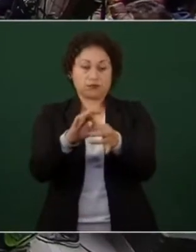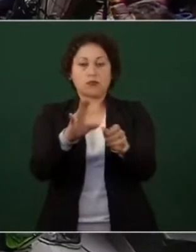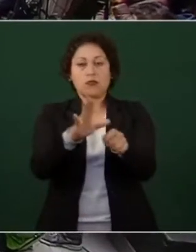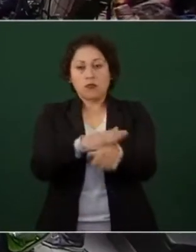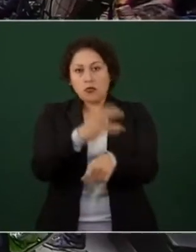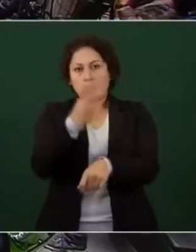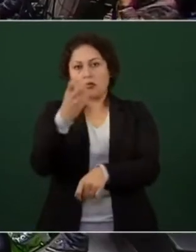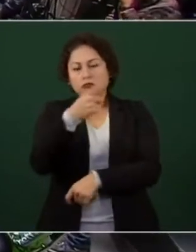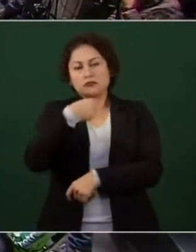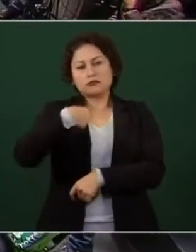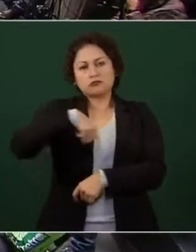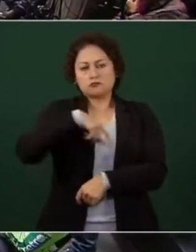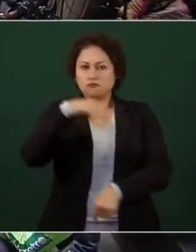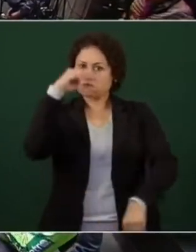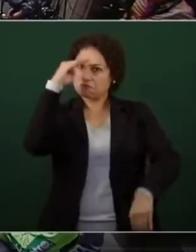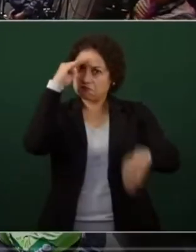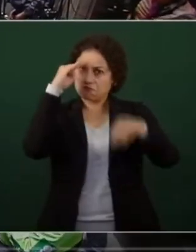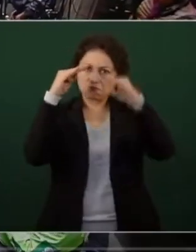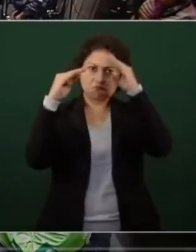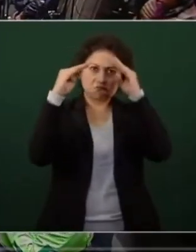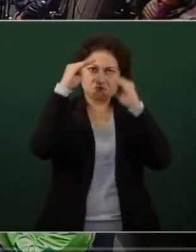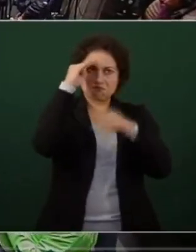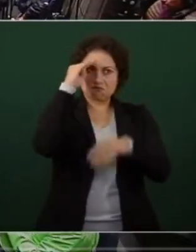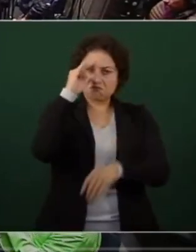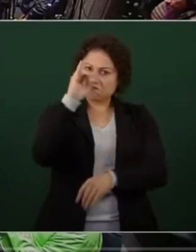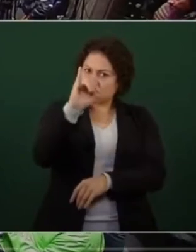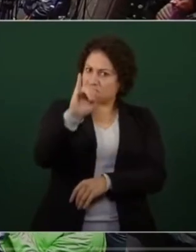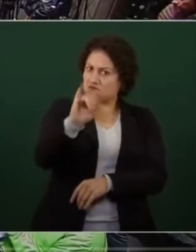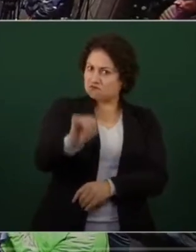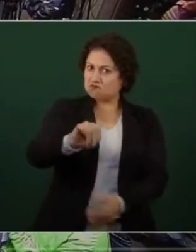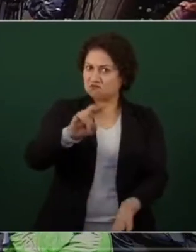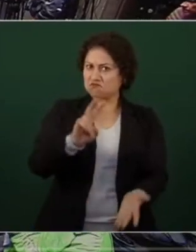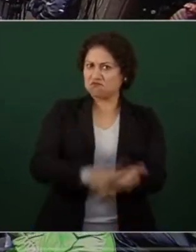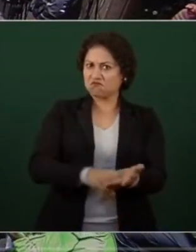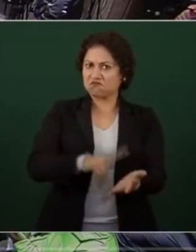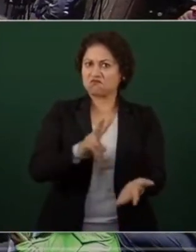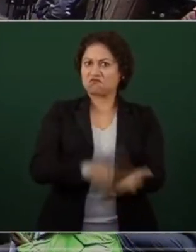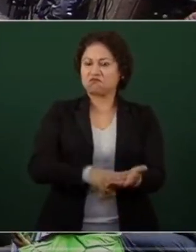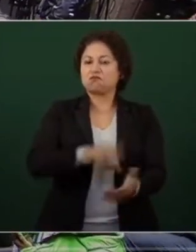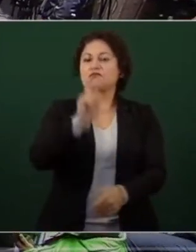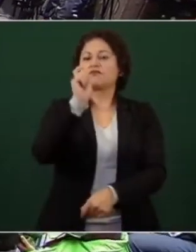decir a ver este